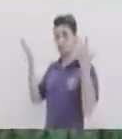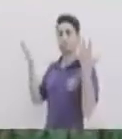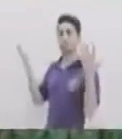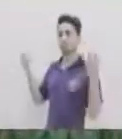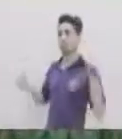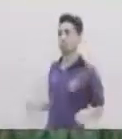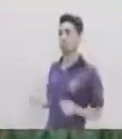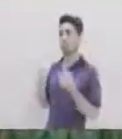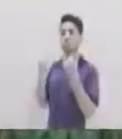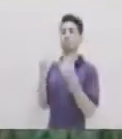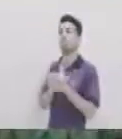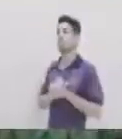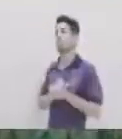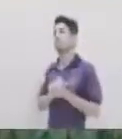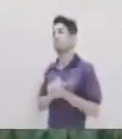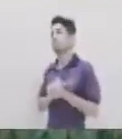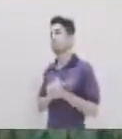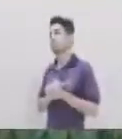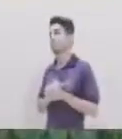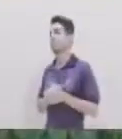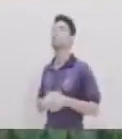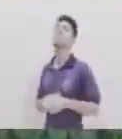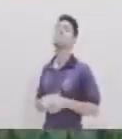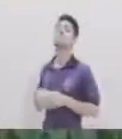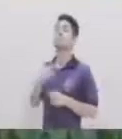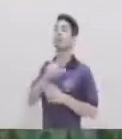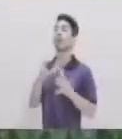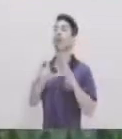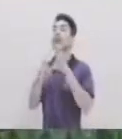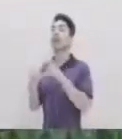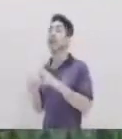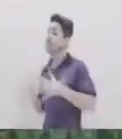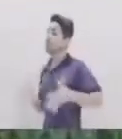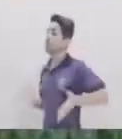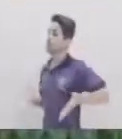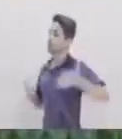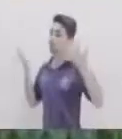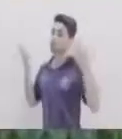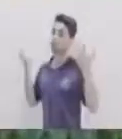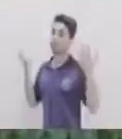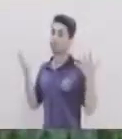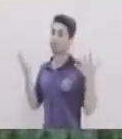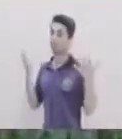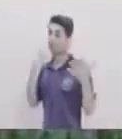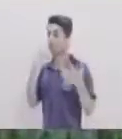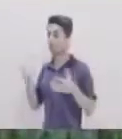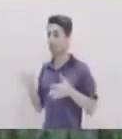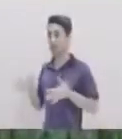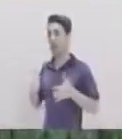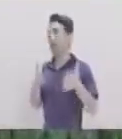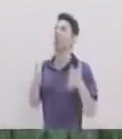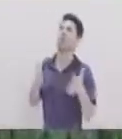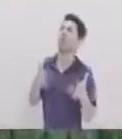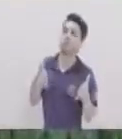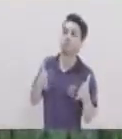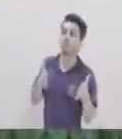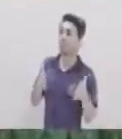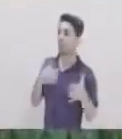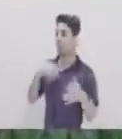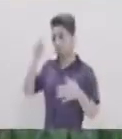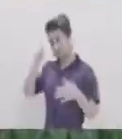e inspirar Me gusta mucho Una frase que dice Los líderes sobresalientes Salen de su camino